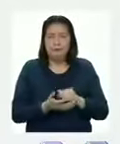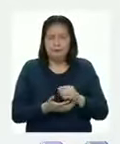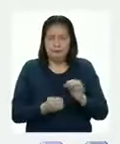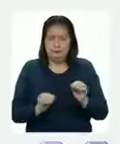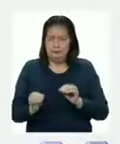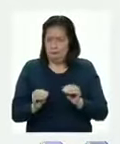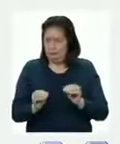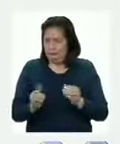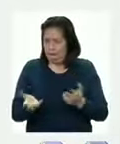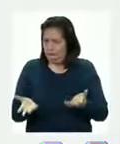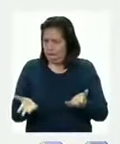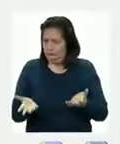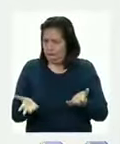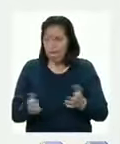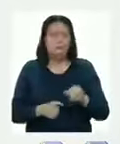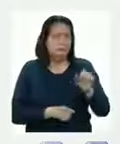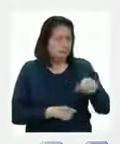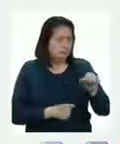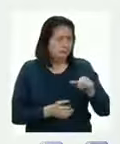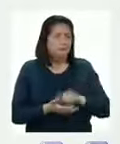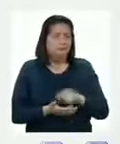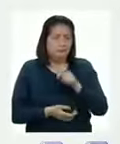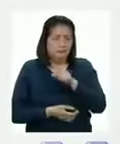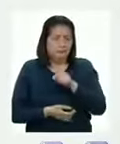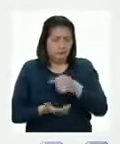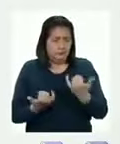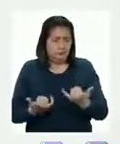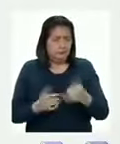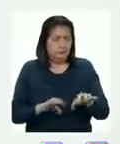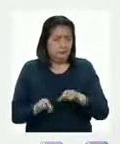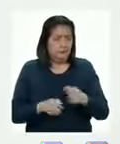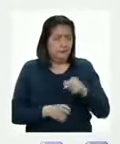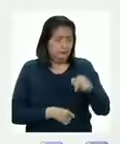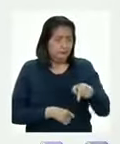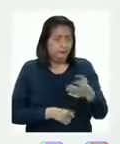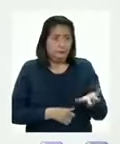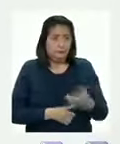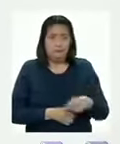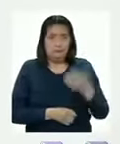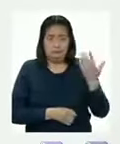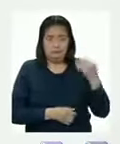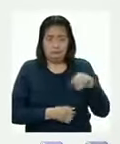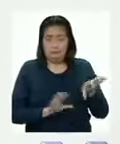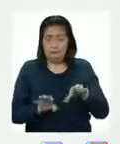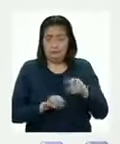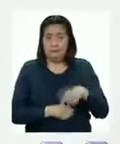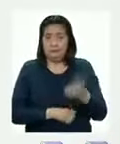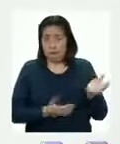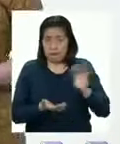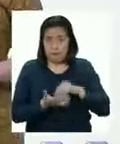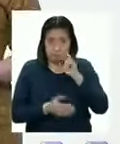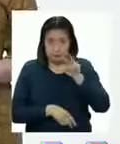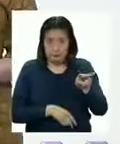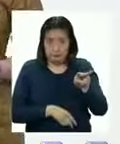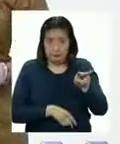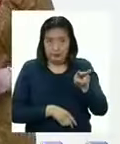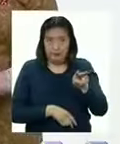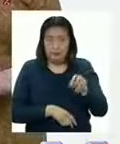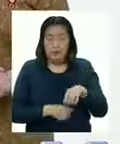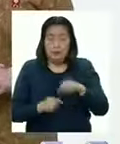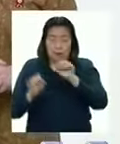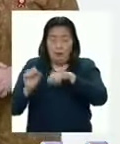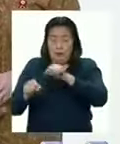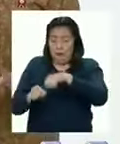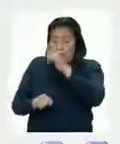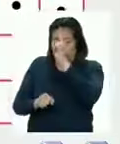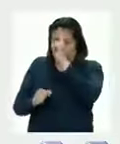¿Movimientos? Sí, justo los que acabamos de realizar en las situaciones anteriores ¿Los repasamos? Claro